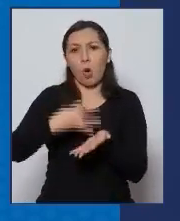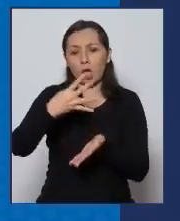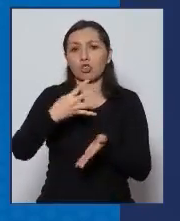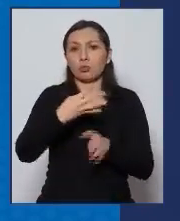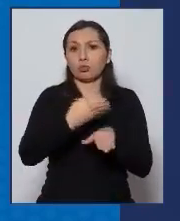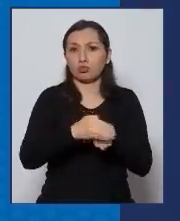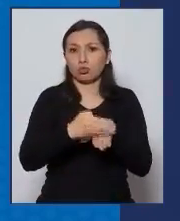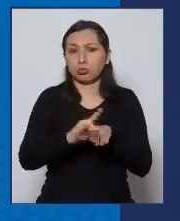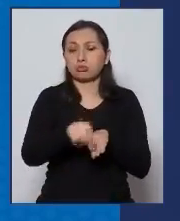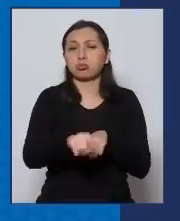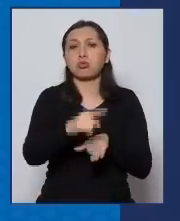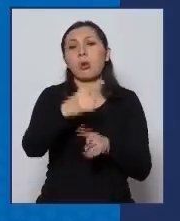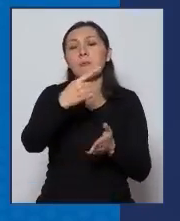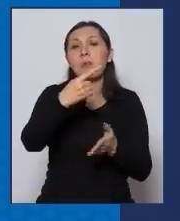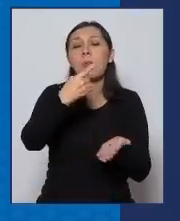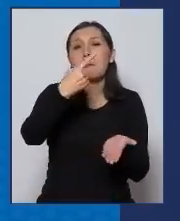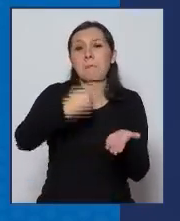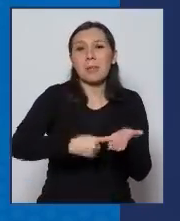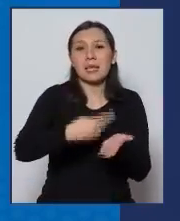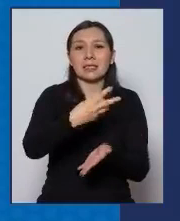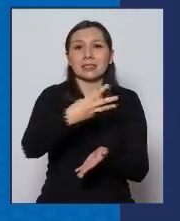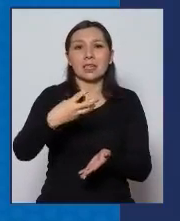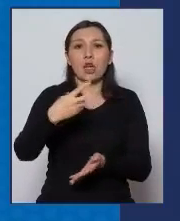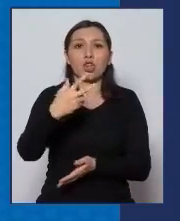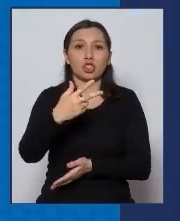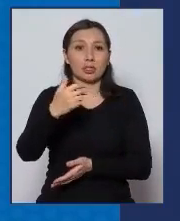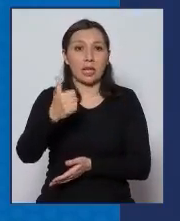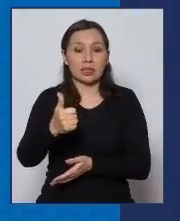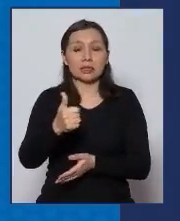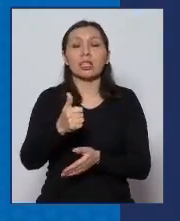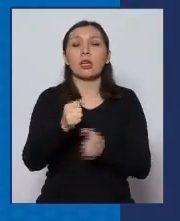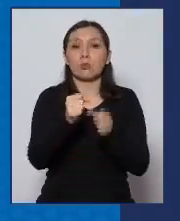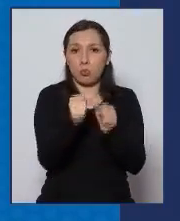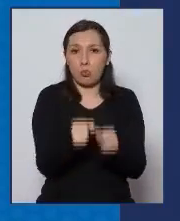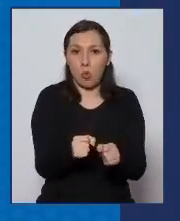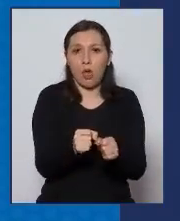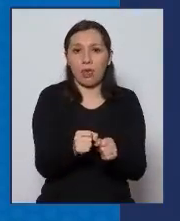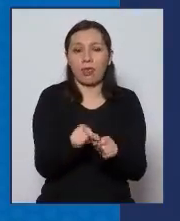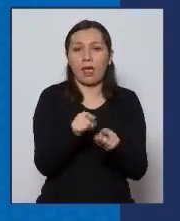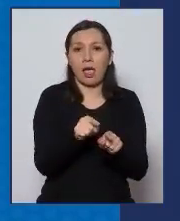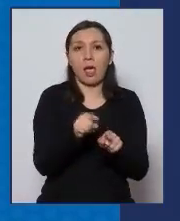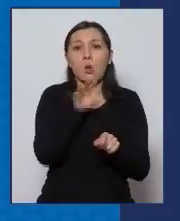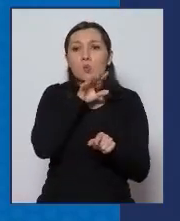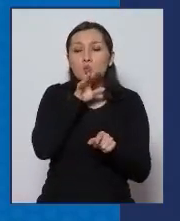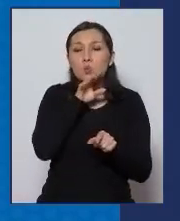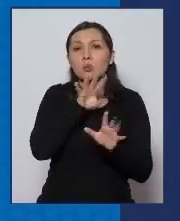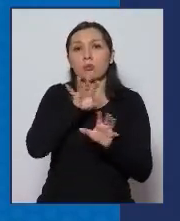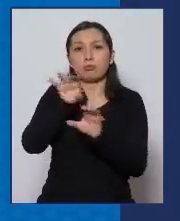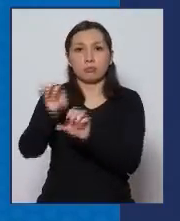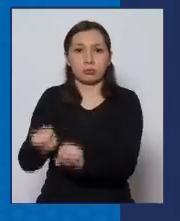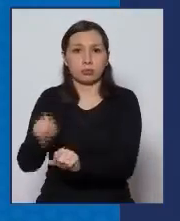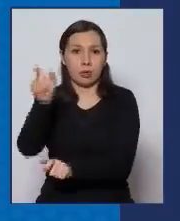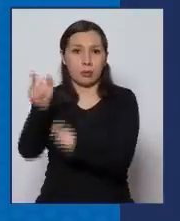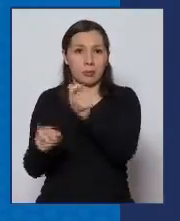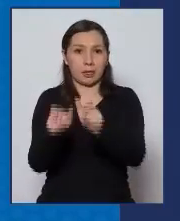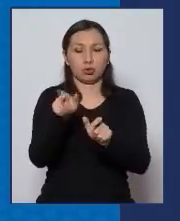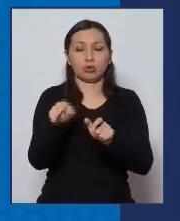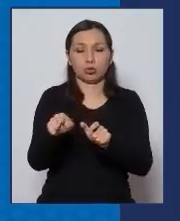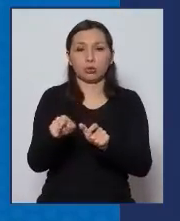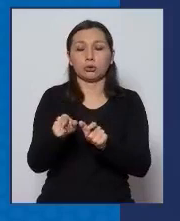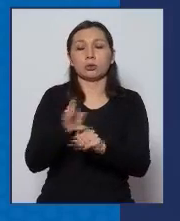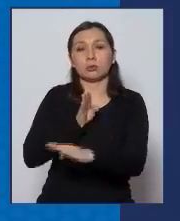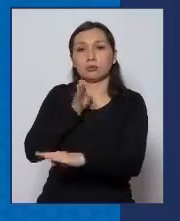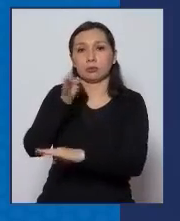cupos 1.386 cupos ya ocupados por personas que están